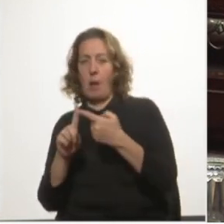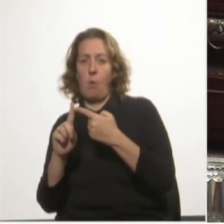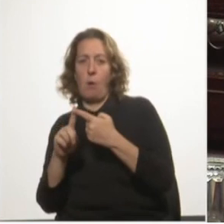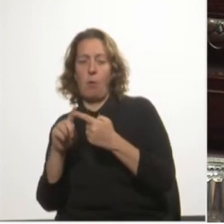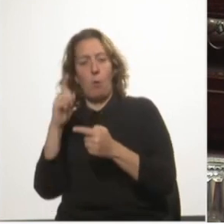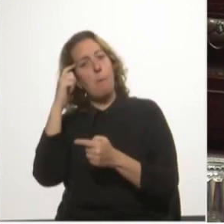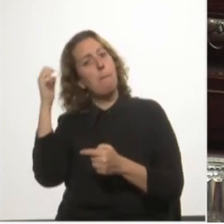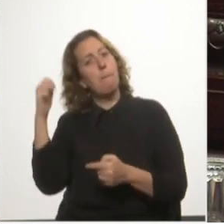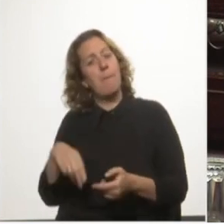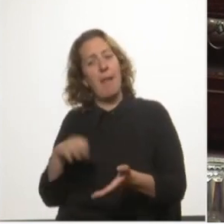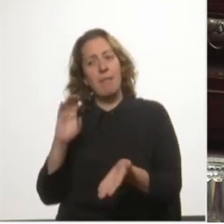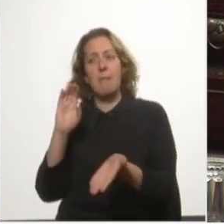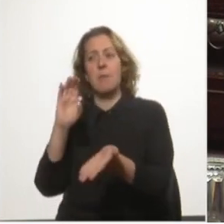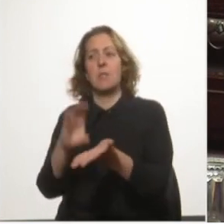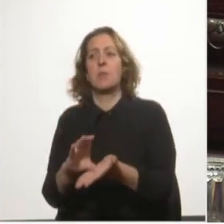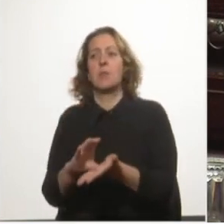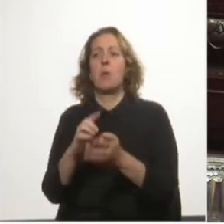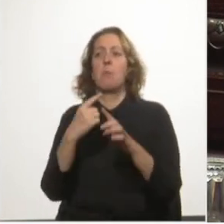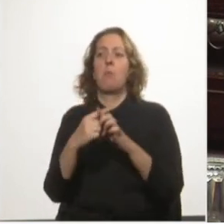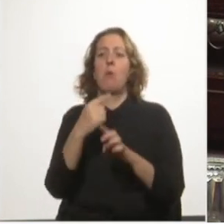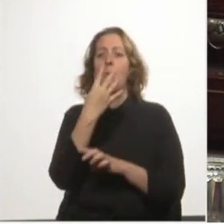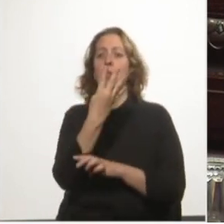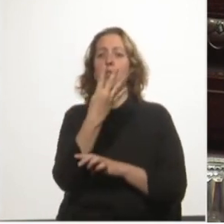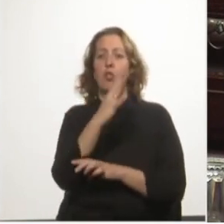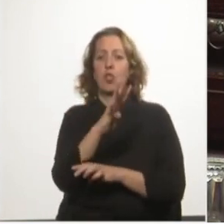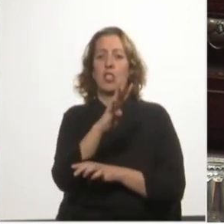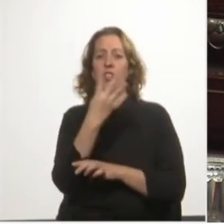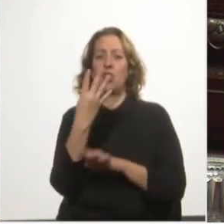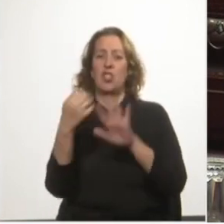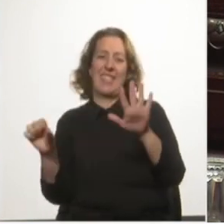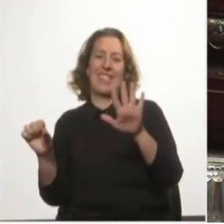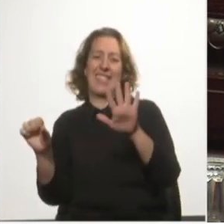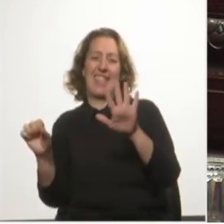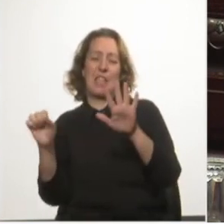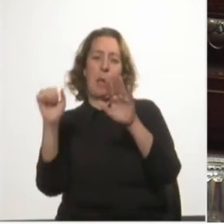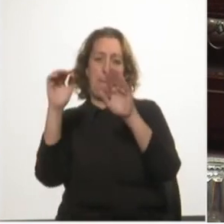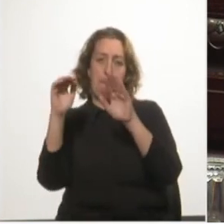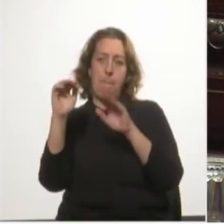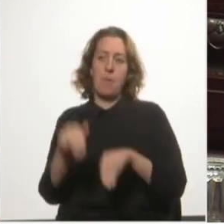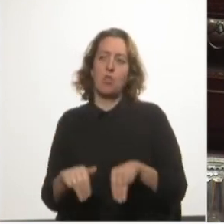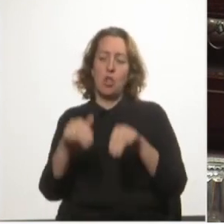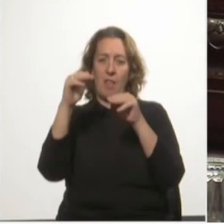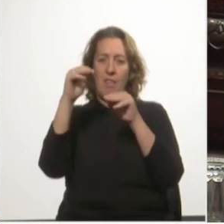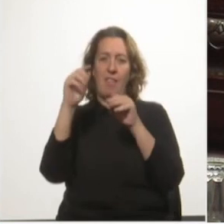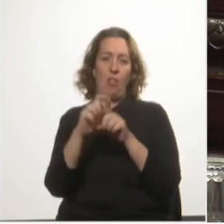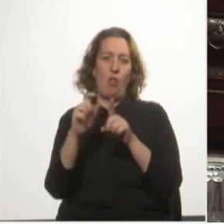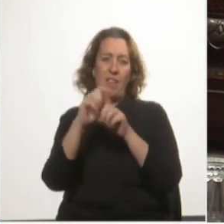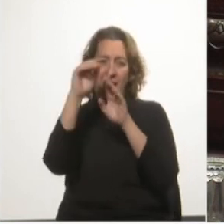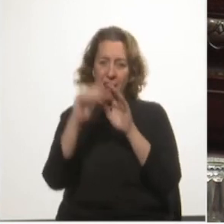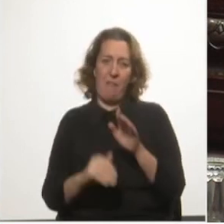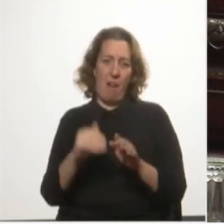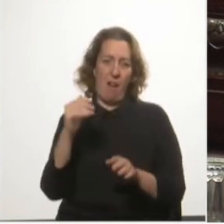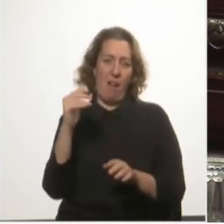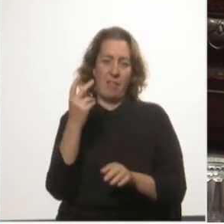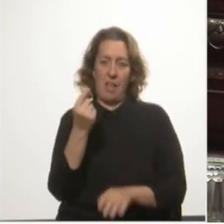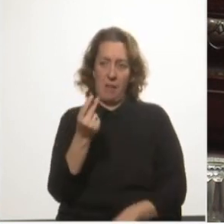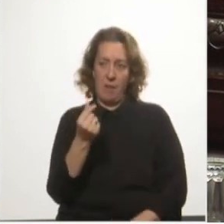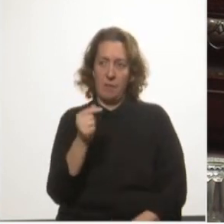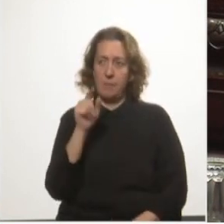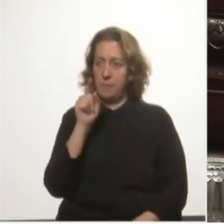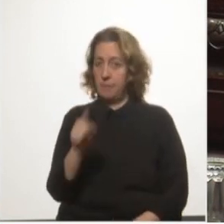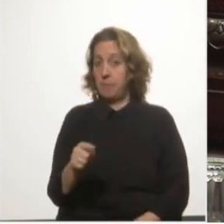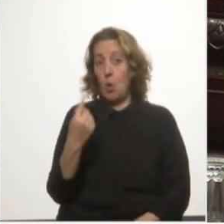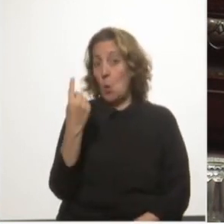por 460 millones de dólares y rebaja de tarifas. Así, en menos de un minuto, el presidente